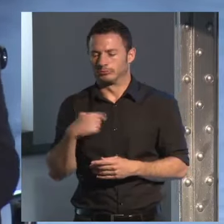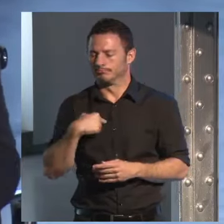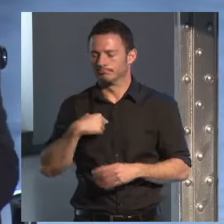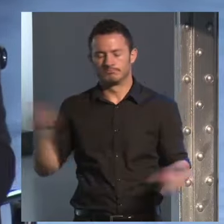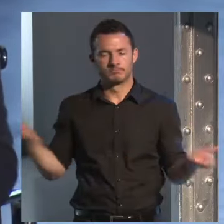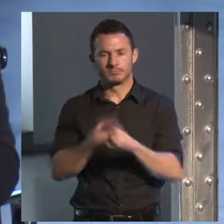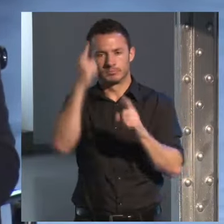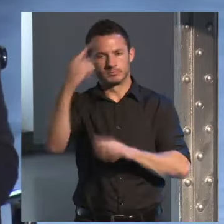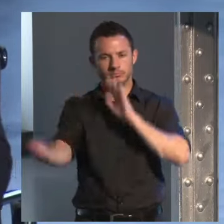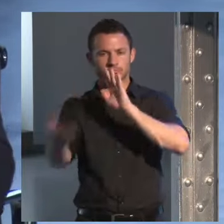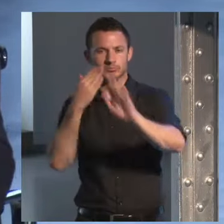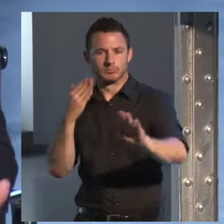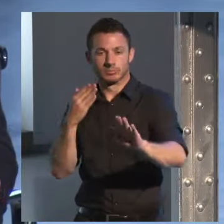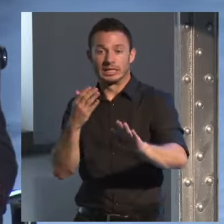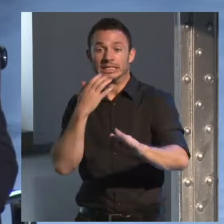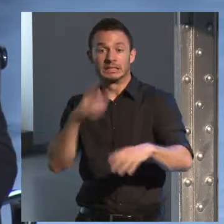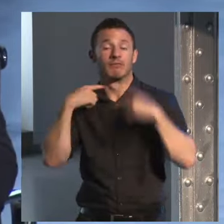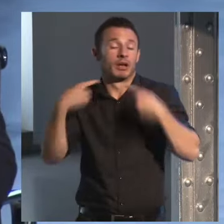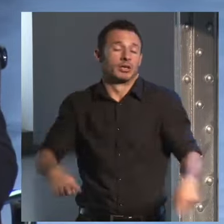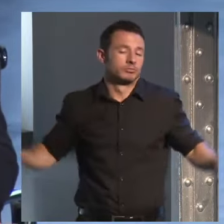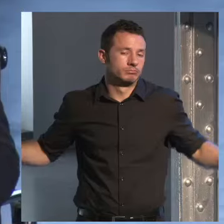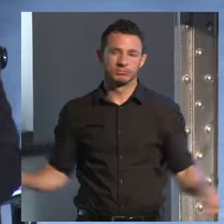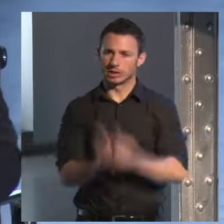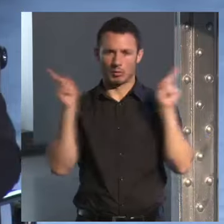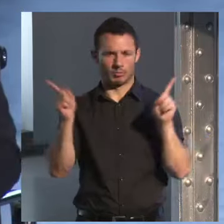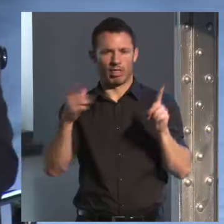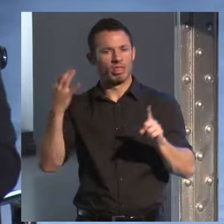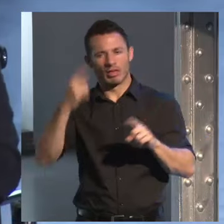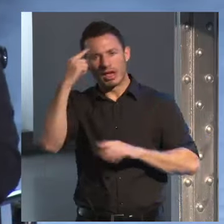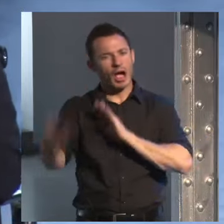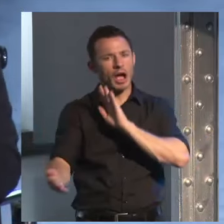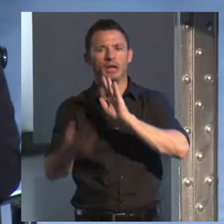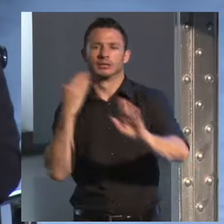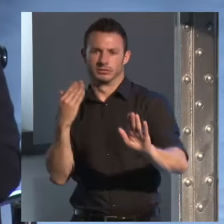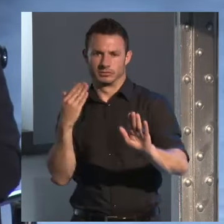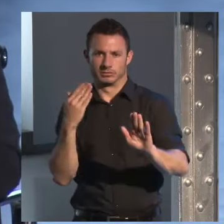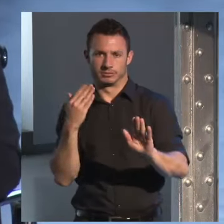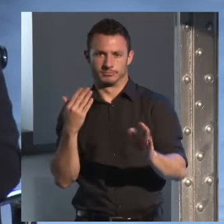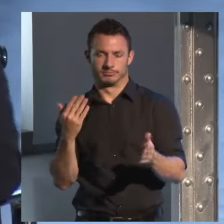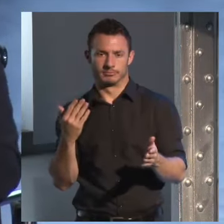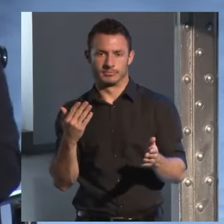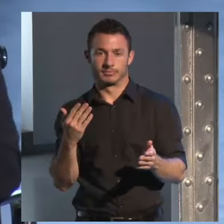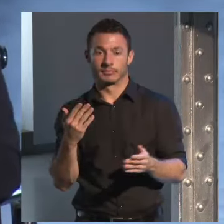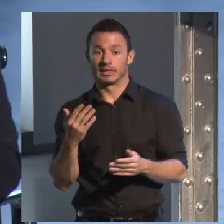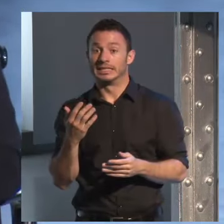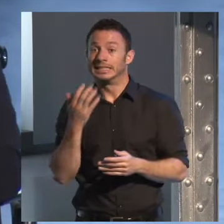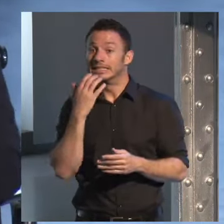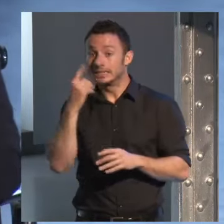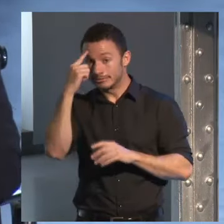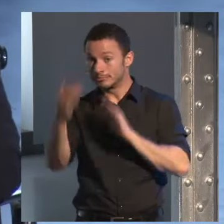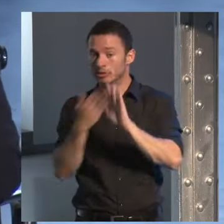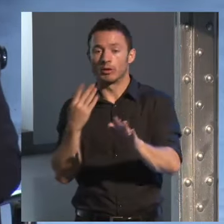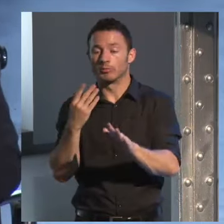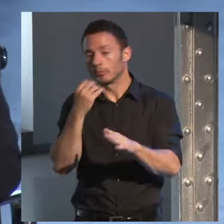fracasas con todas las de la ley hay que atreverse hay que atreverse y si no pues deja de escribir